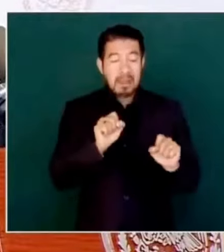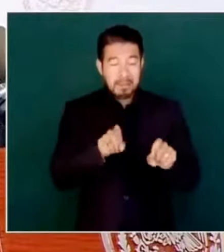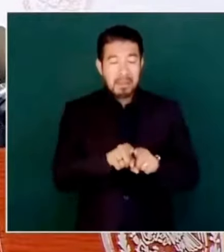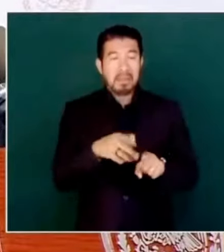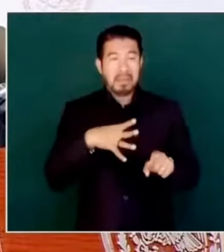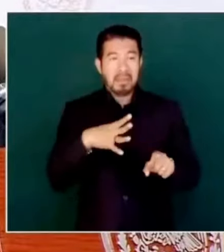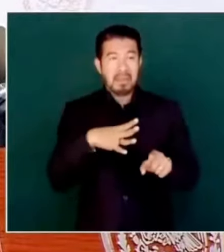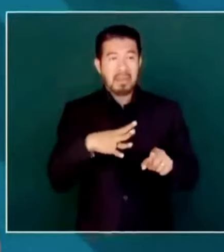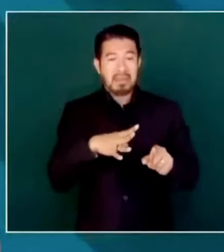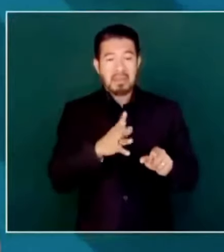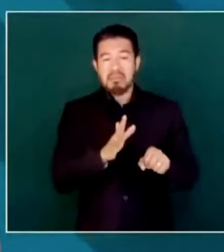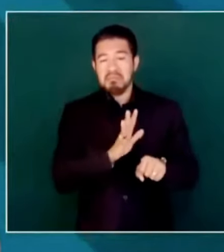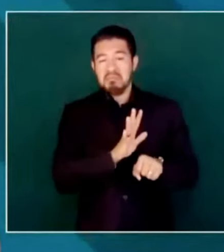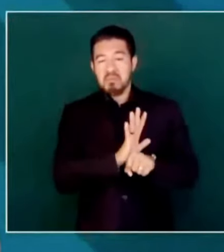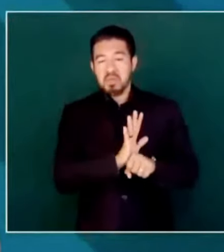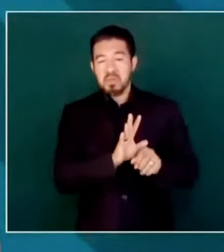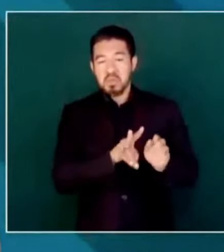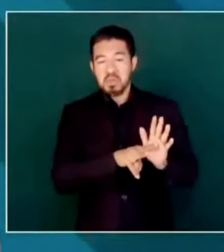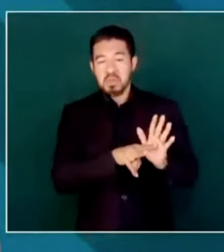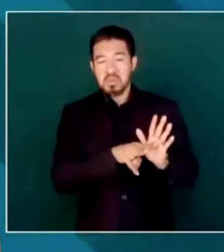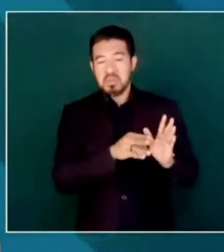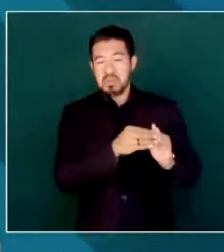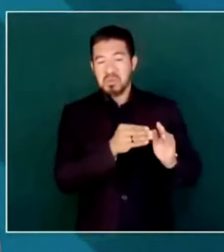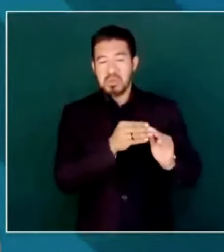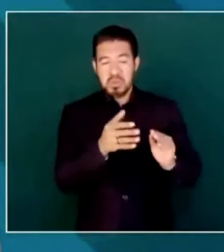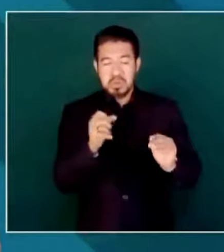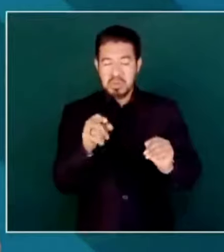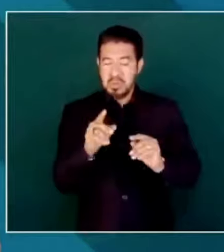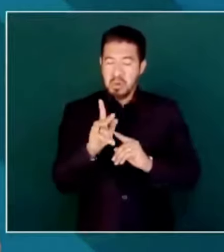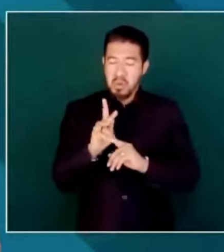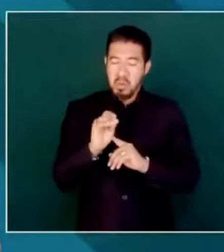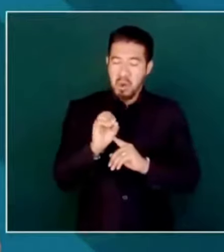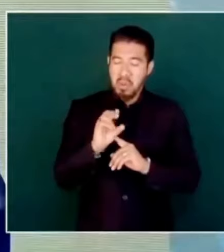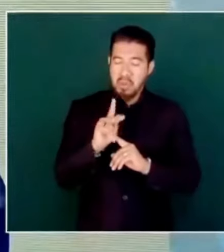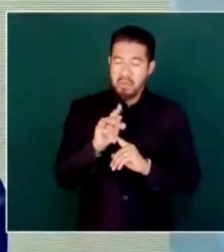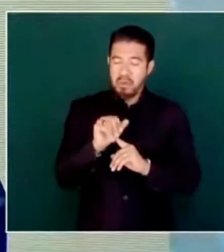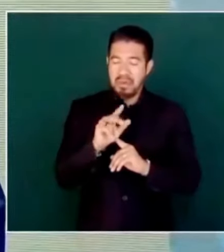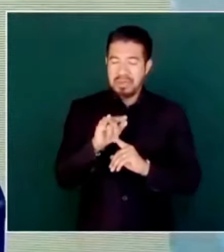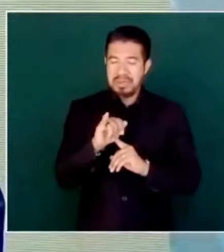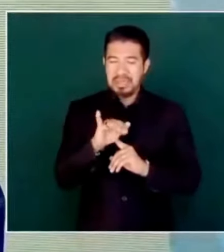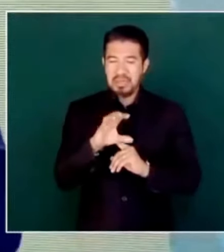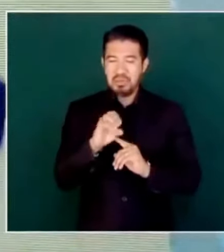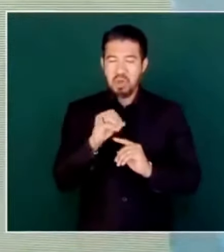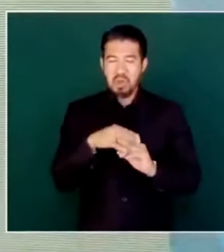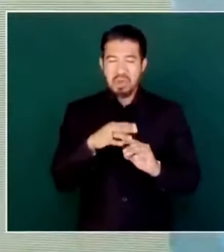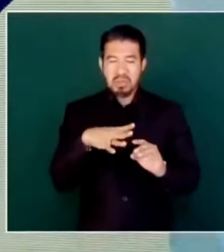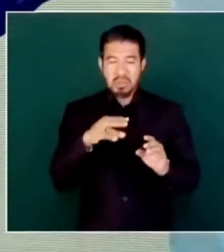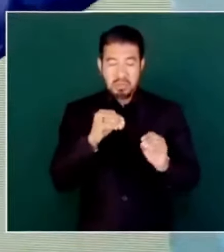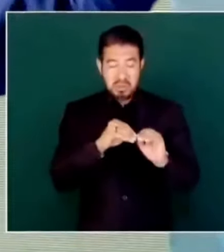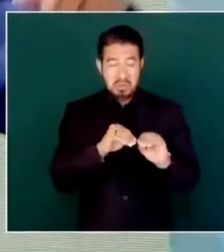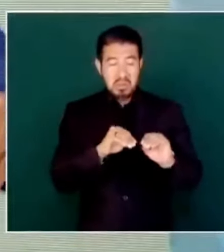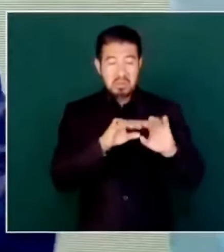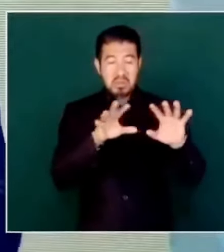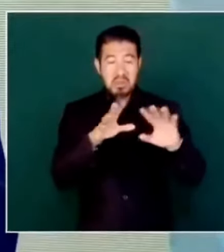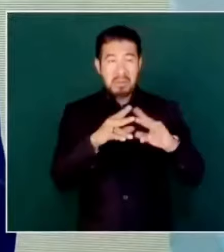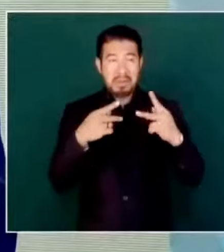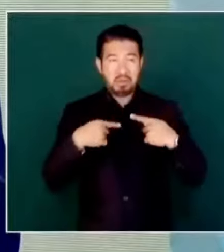sobre el populismo, tres capítulos. Ahí está el documental,